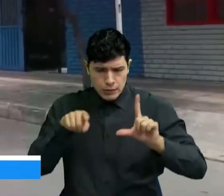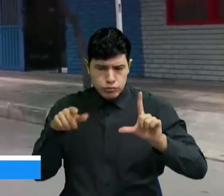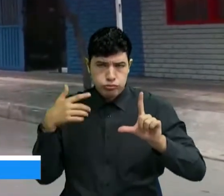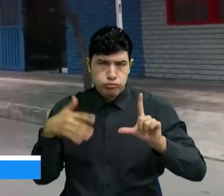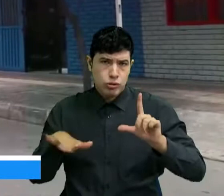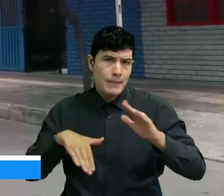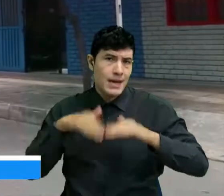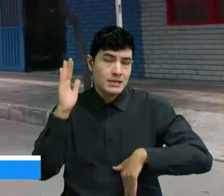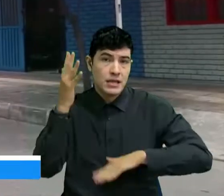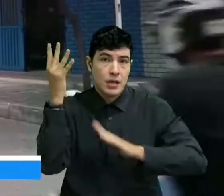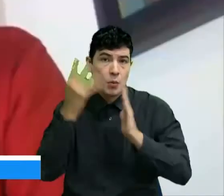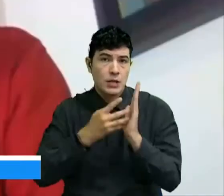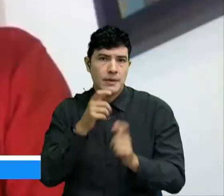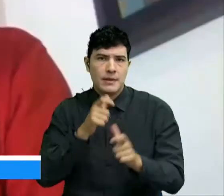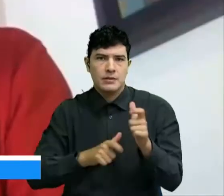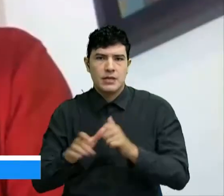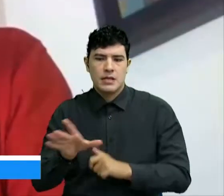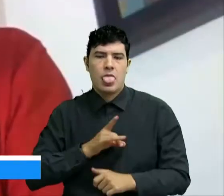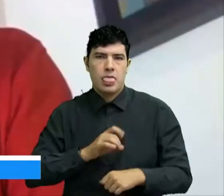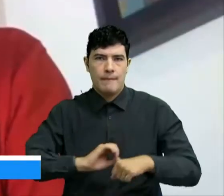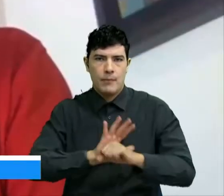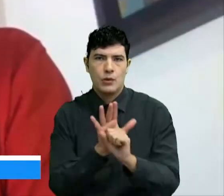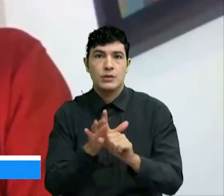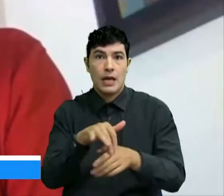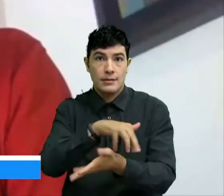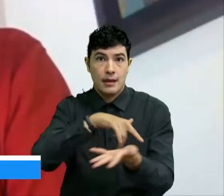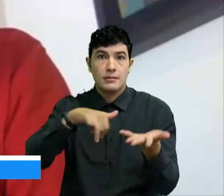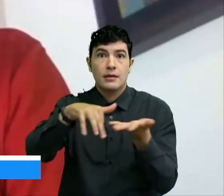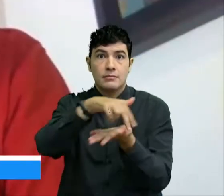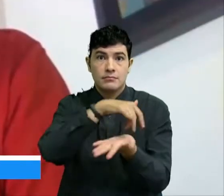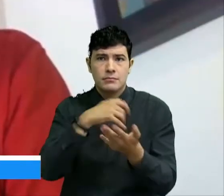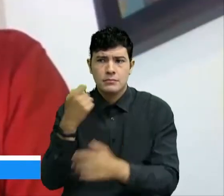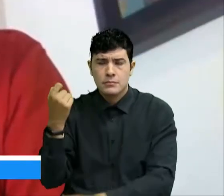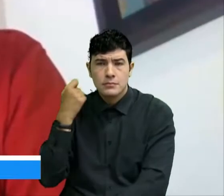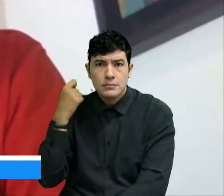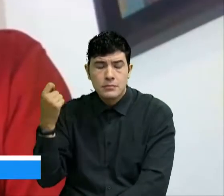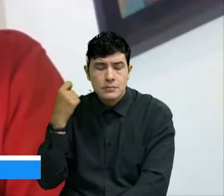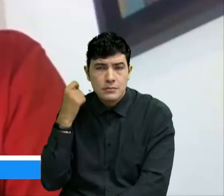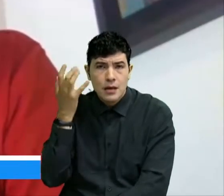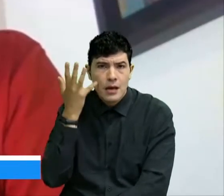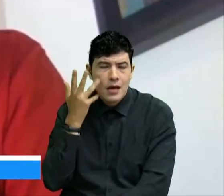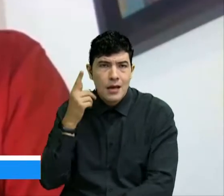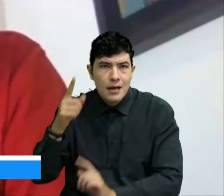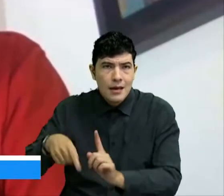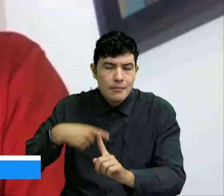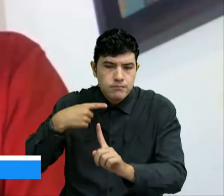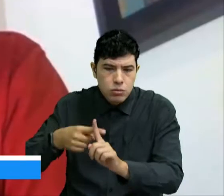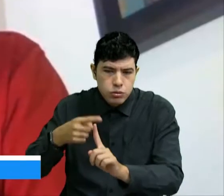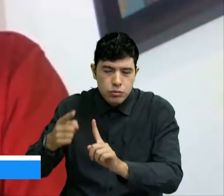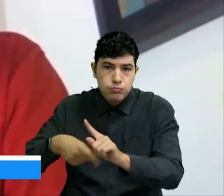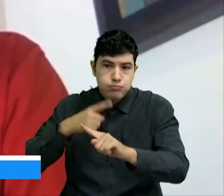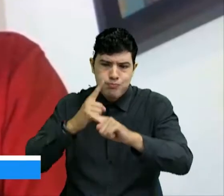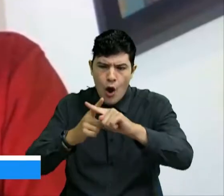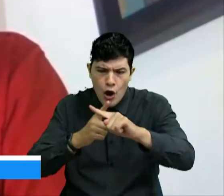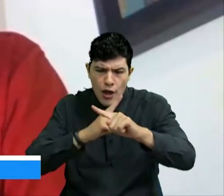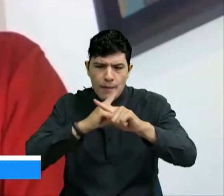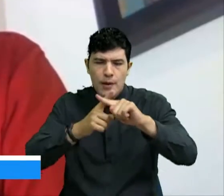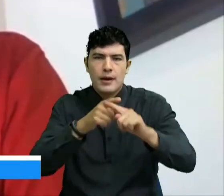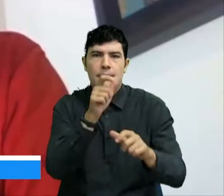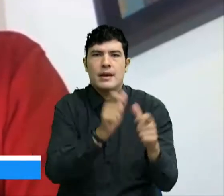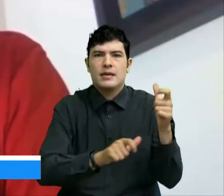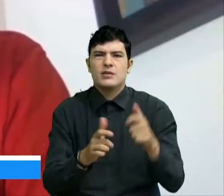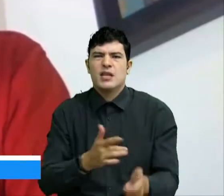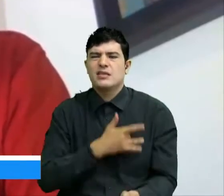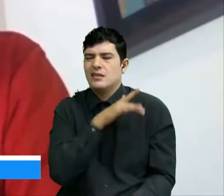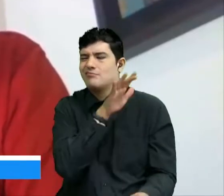4.000 contagiados. Ya hemos visto que en los últimos días se han multiplicado los casos porque la gente se relajó.